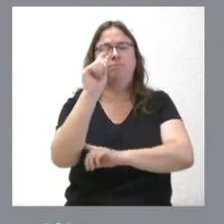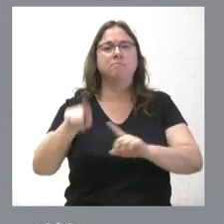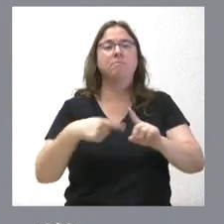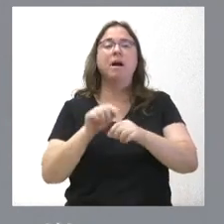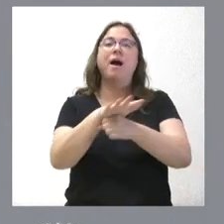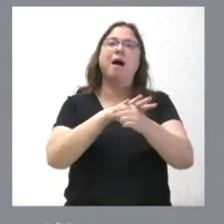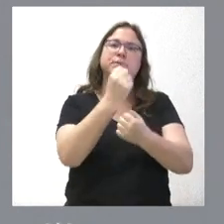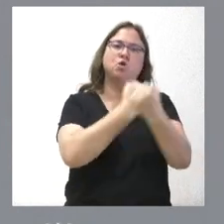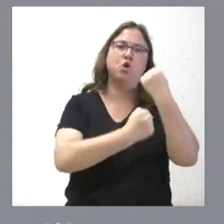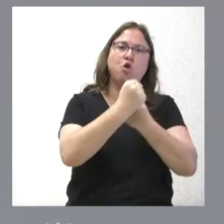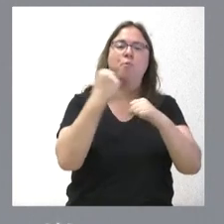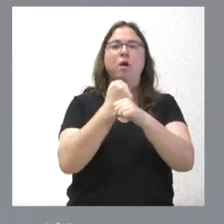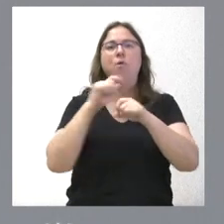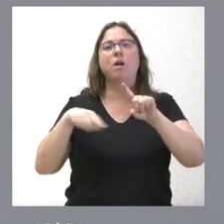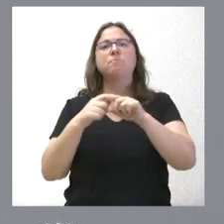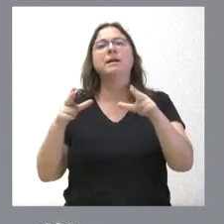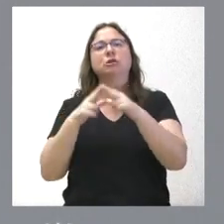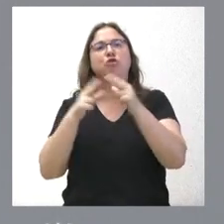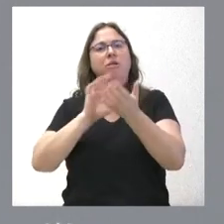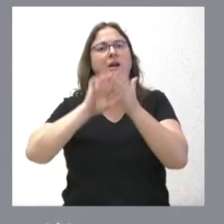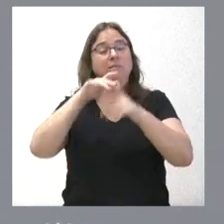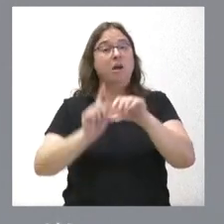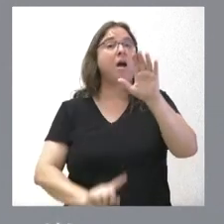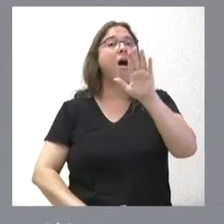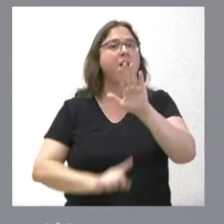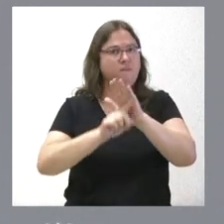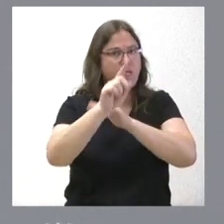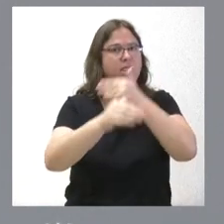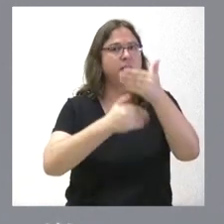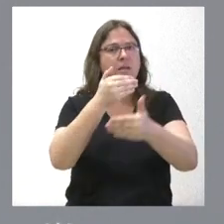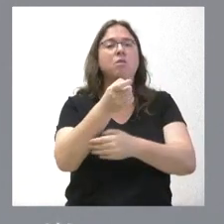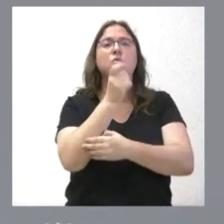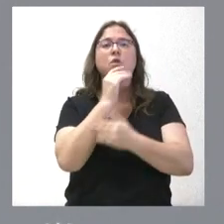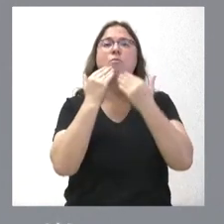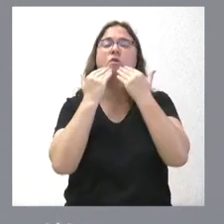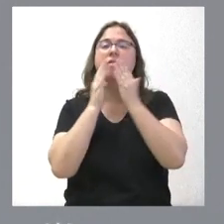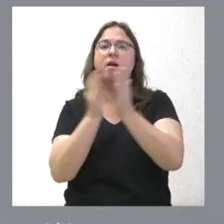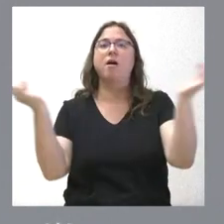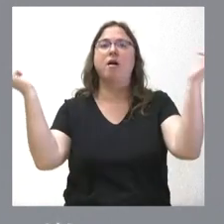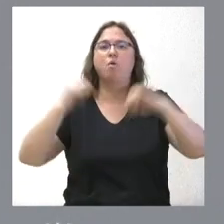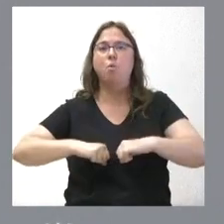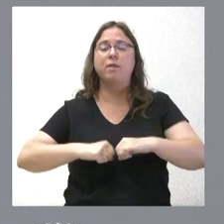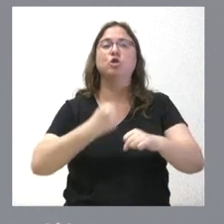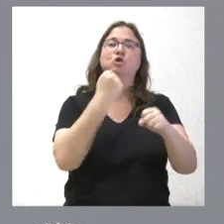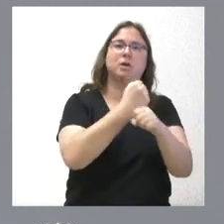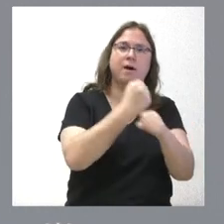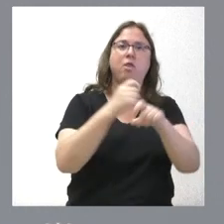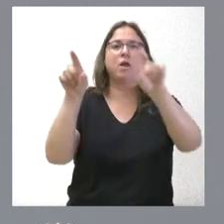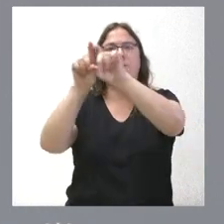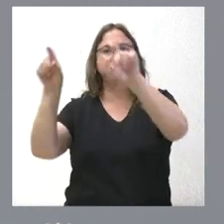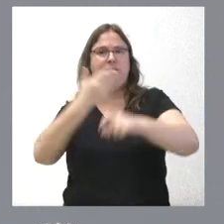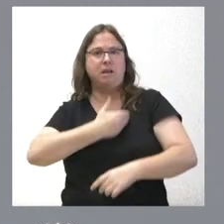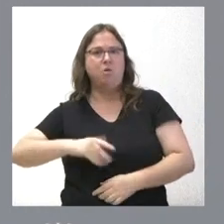económico, laboral y social de Castilla y León, que esos avances se produzcan con el acuerdo de los trabajadores, de los empresarios.